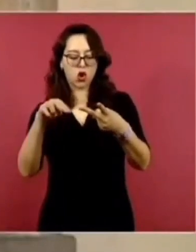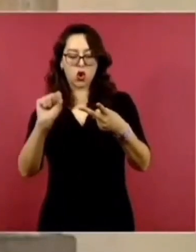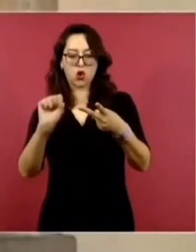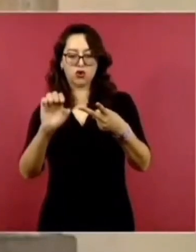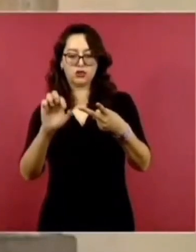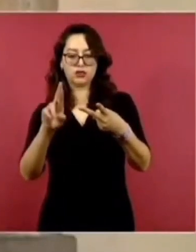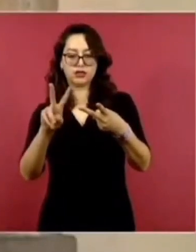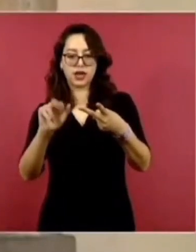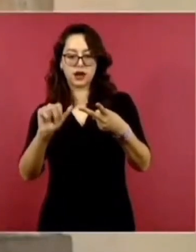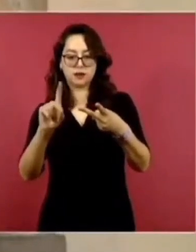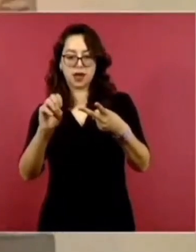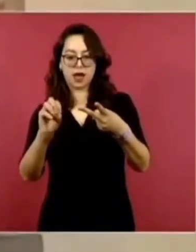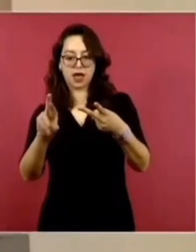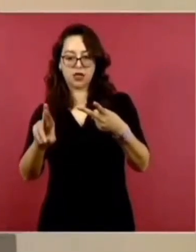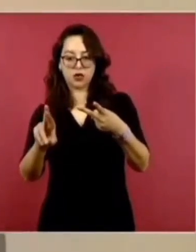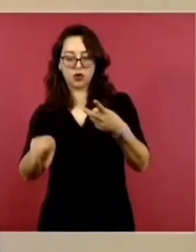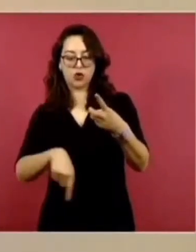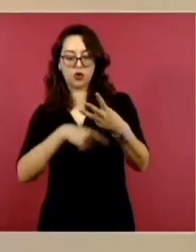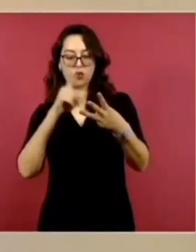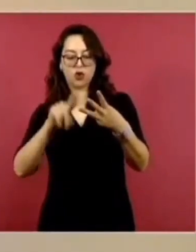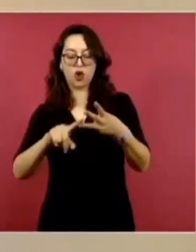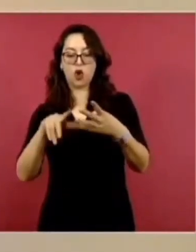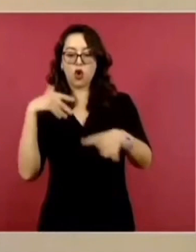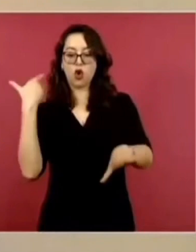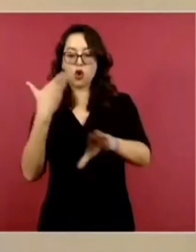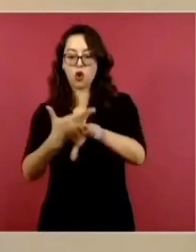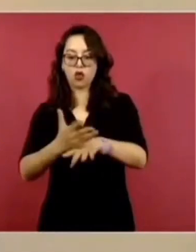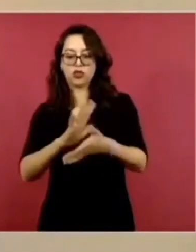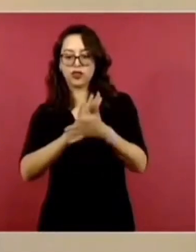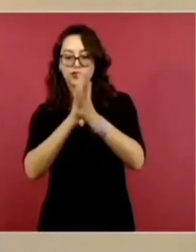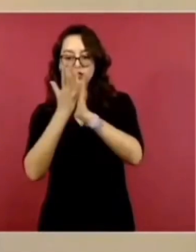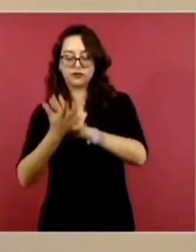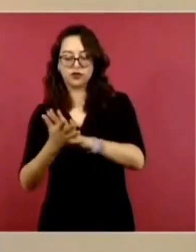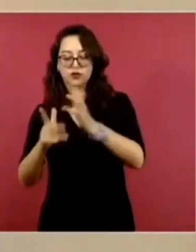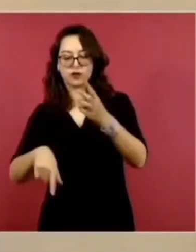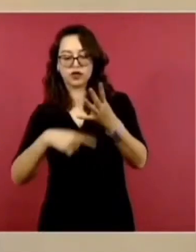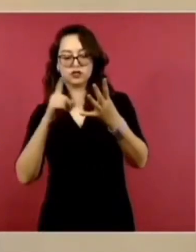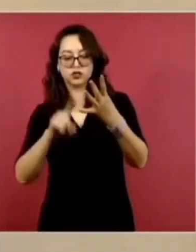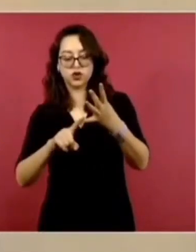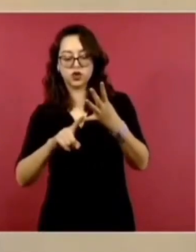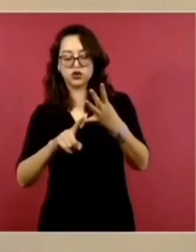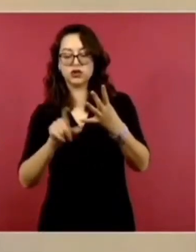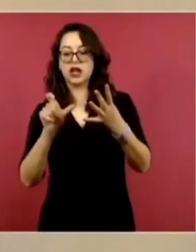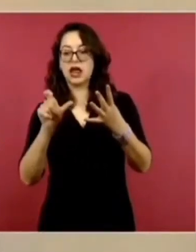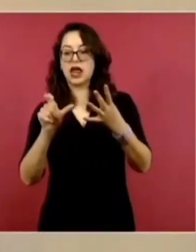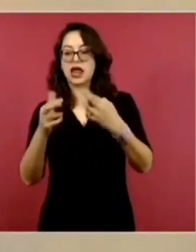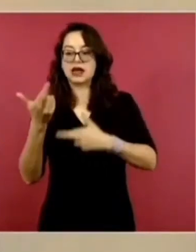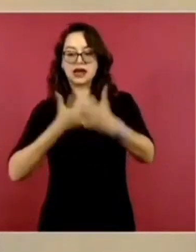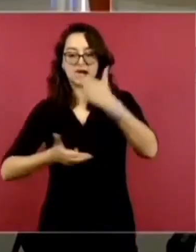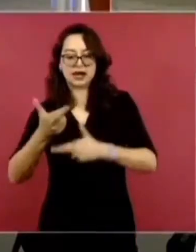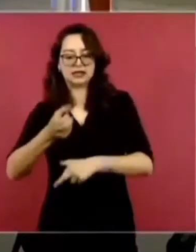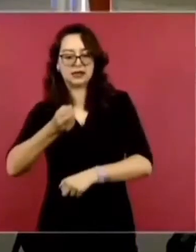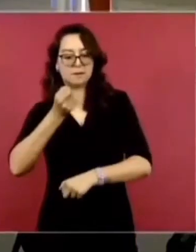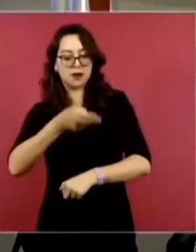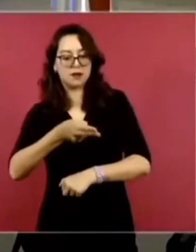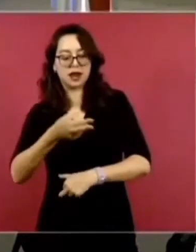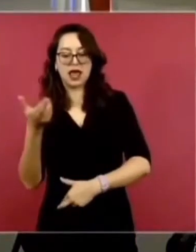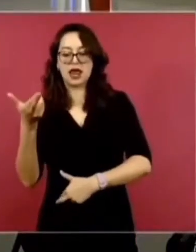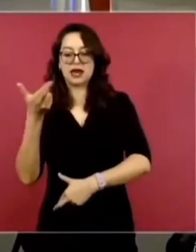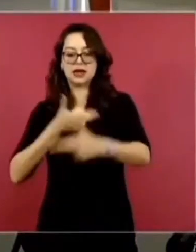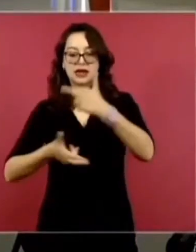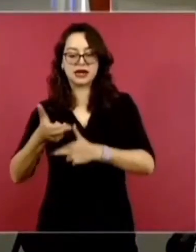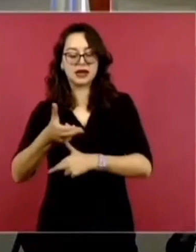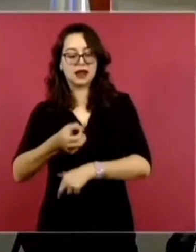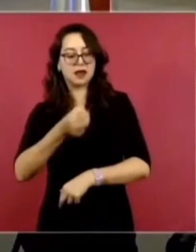estás en contra de la transformación que regresan los fueros privilegios de unos